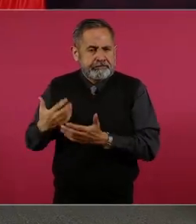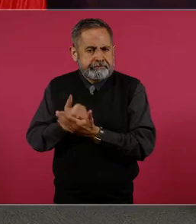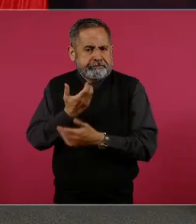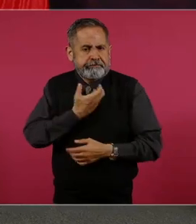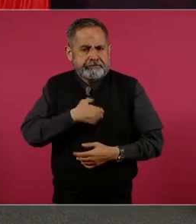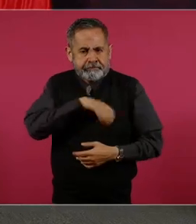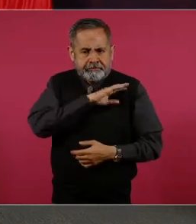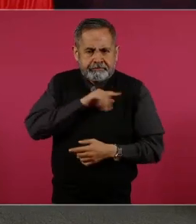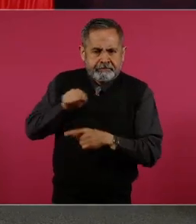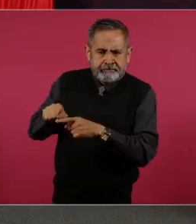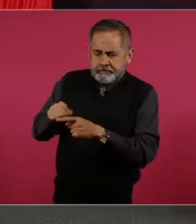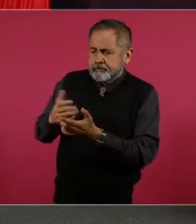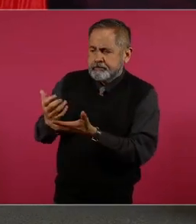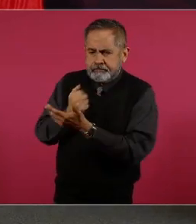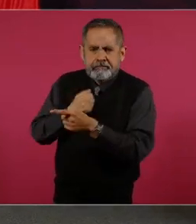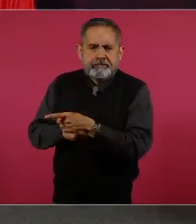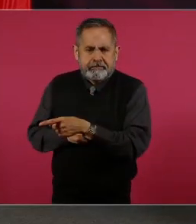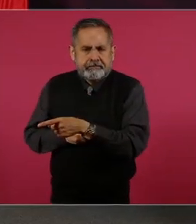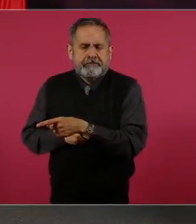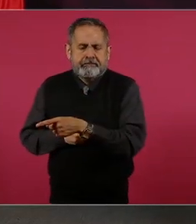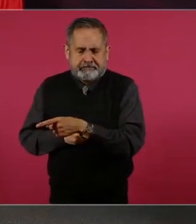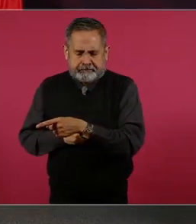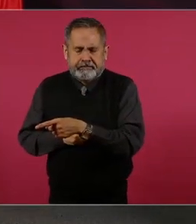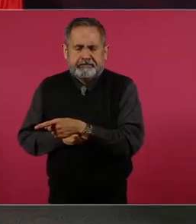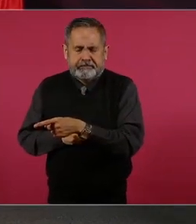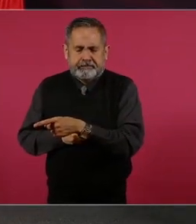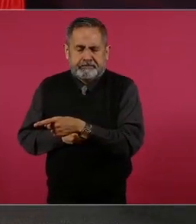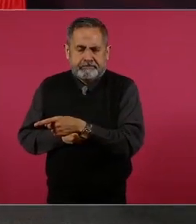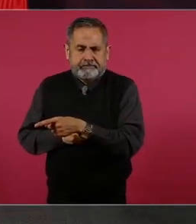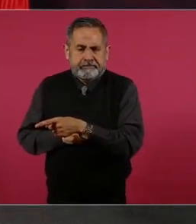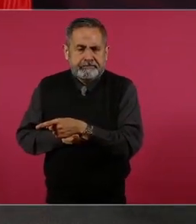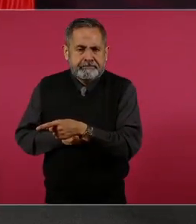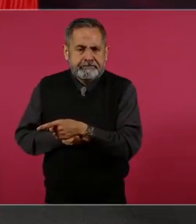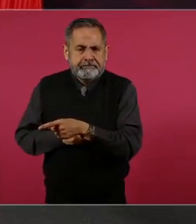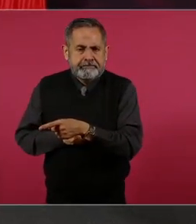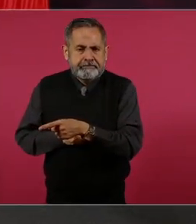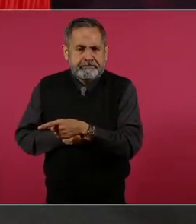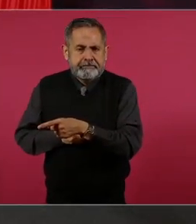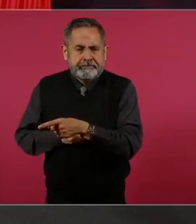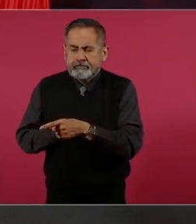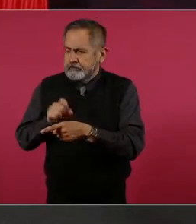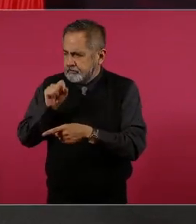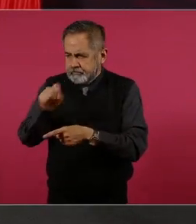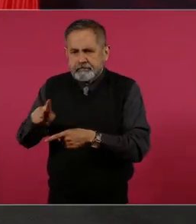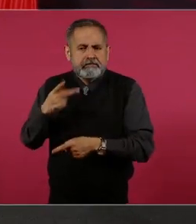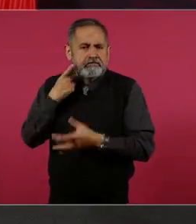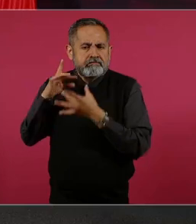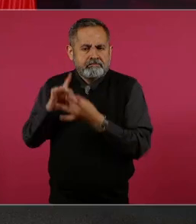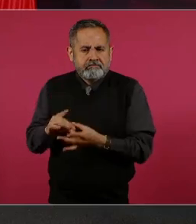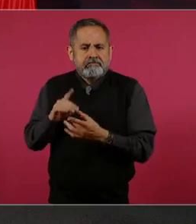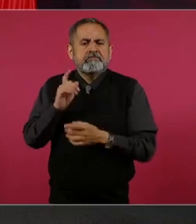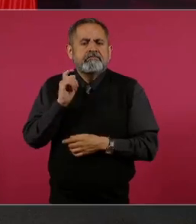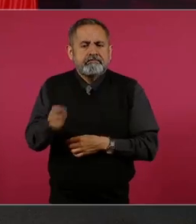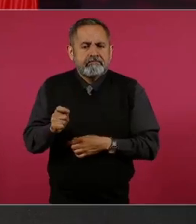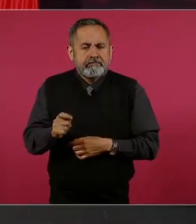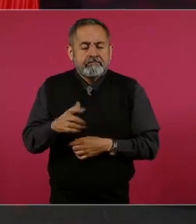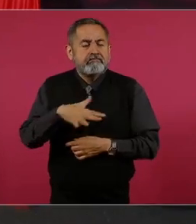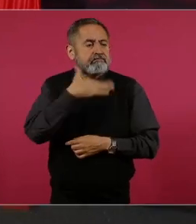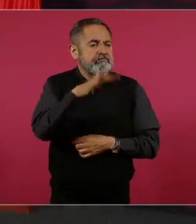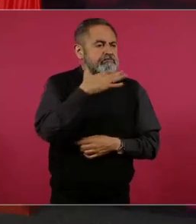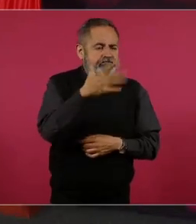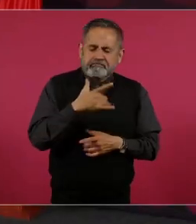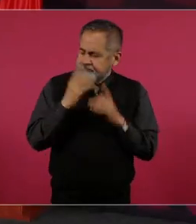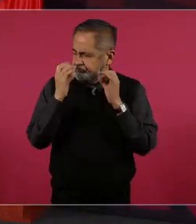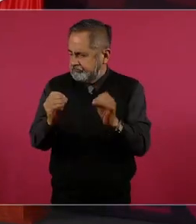la política de cero corrupción,